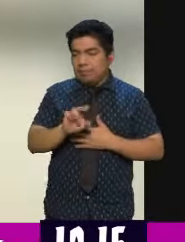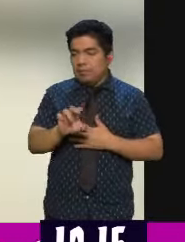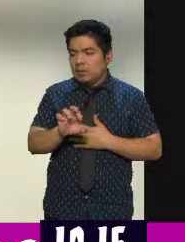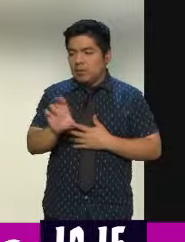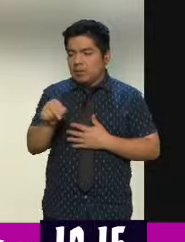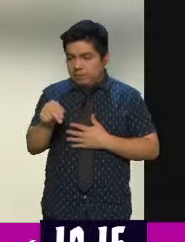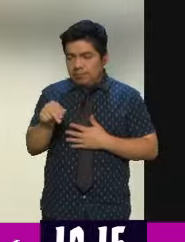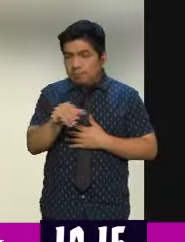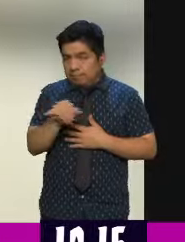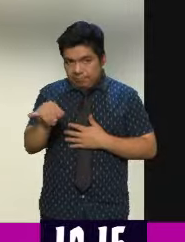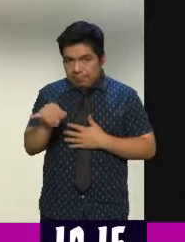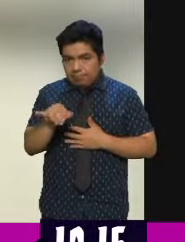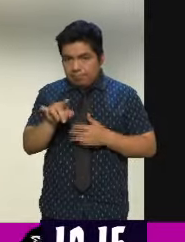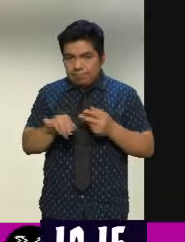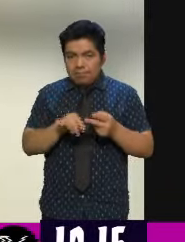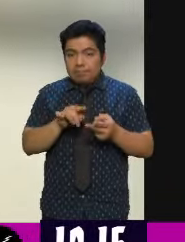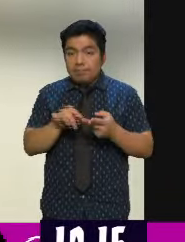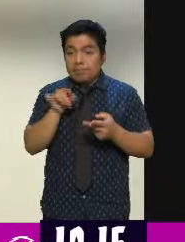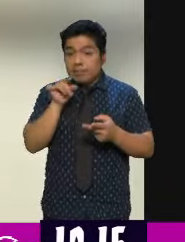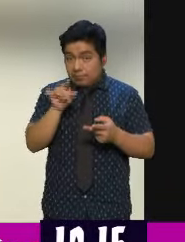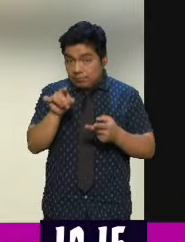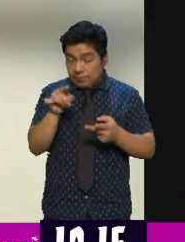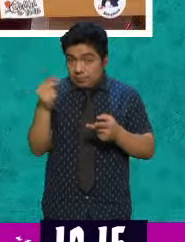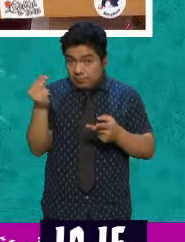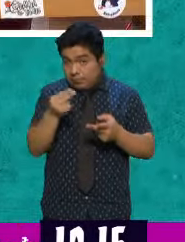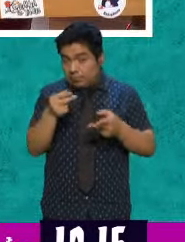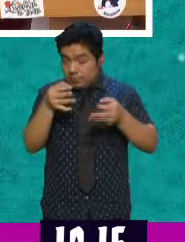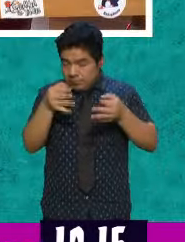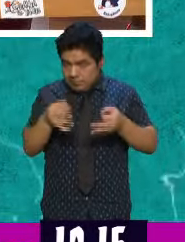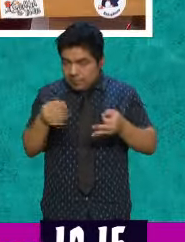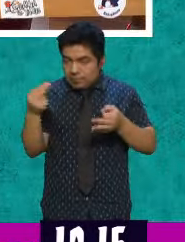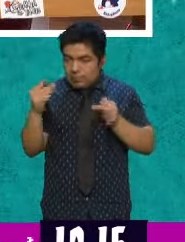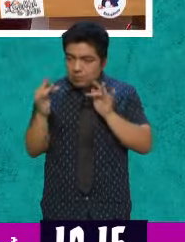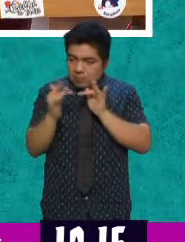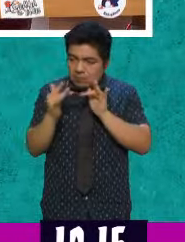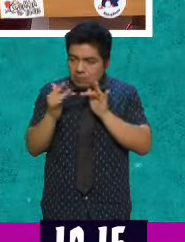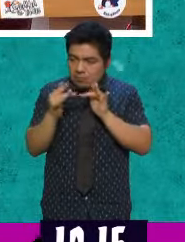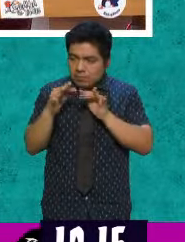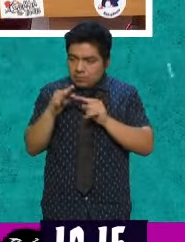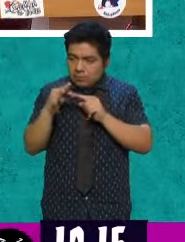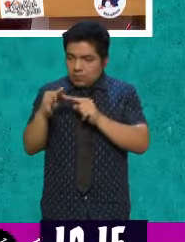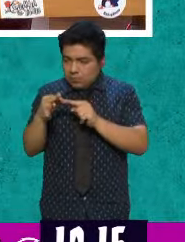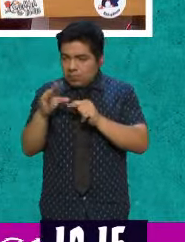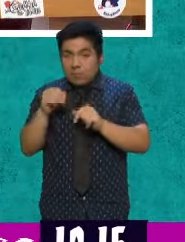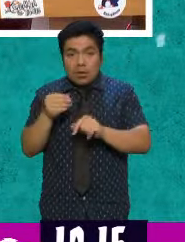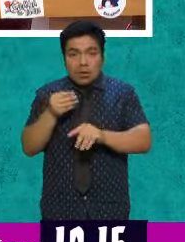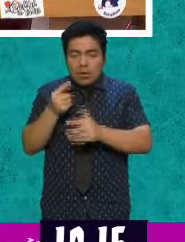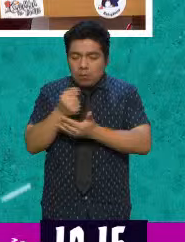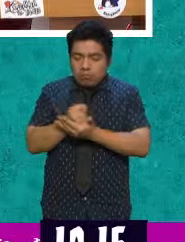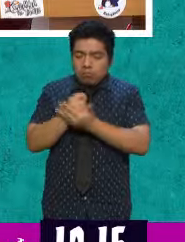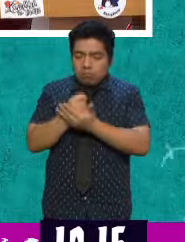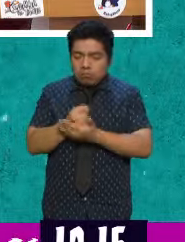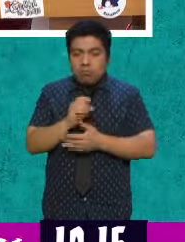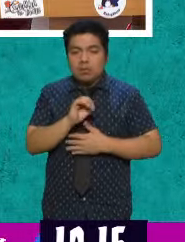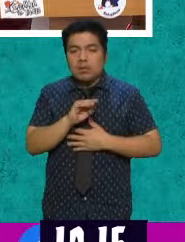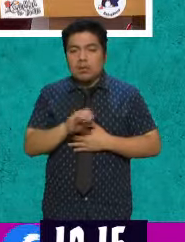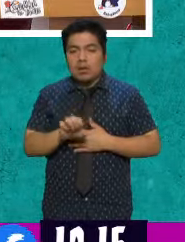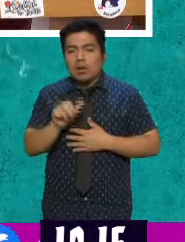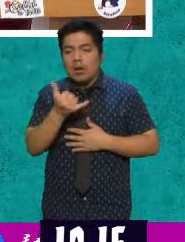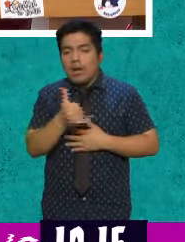se oye. Y si alguna persona tiene un interés serio en alguna orientación, o en la escucha terapéutica, ortizymp